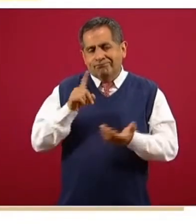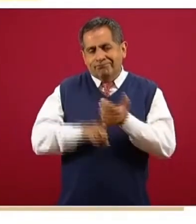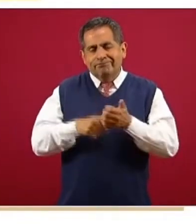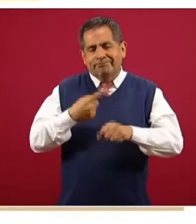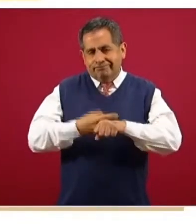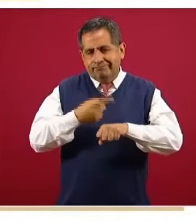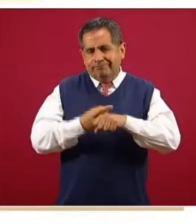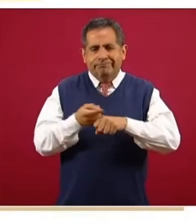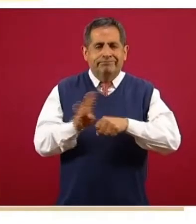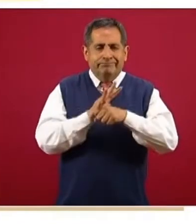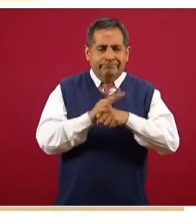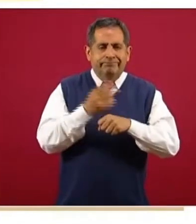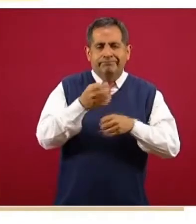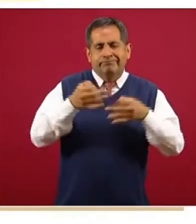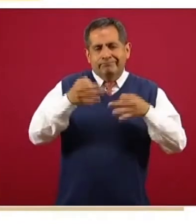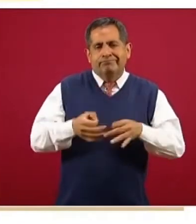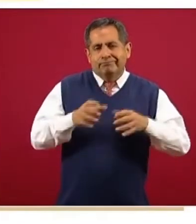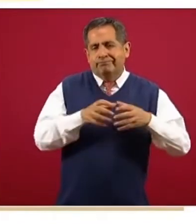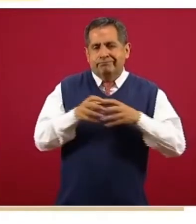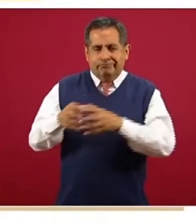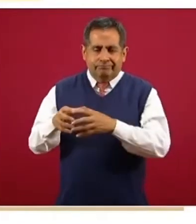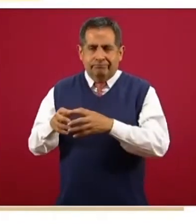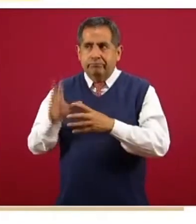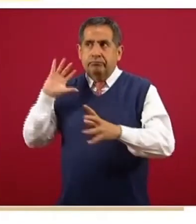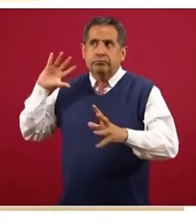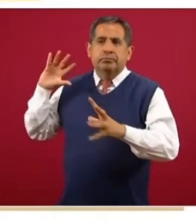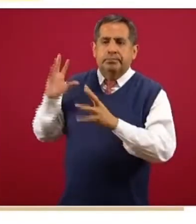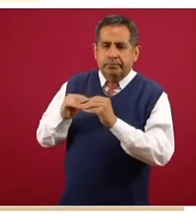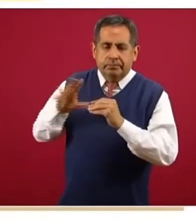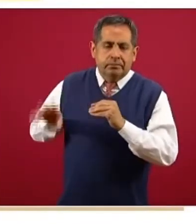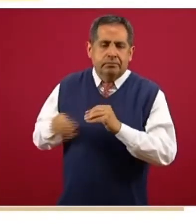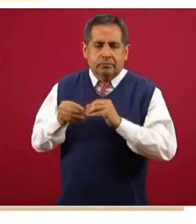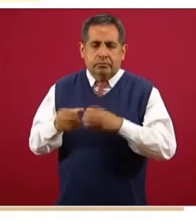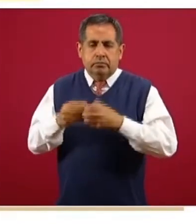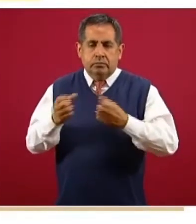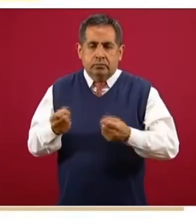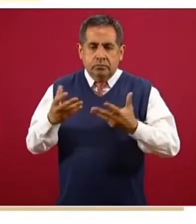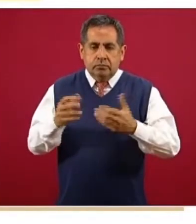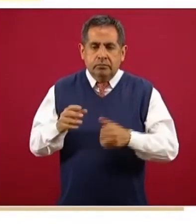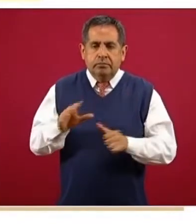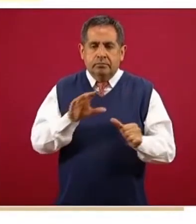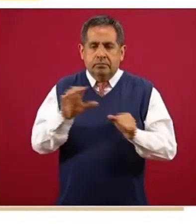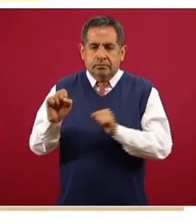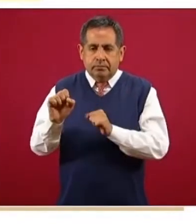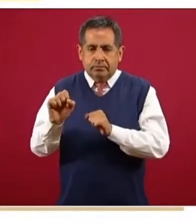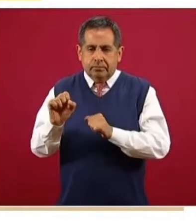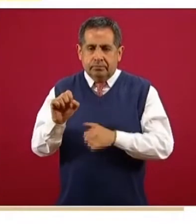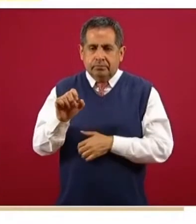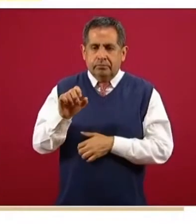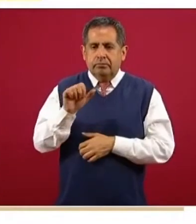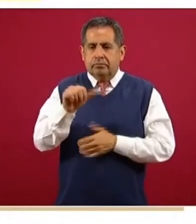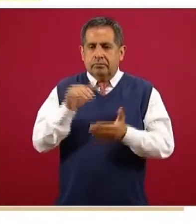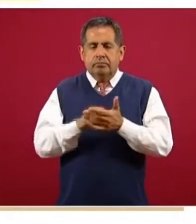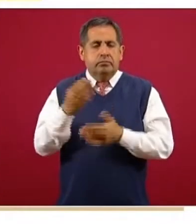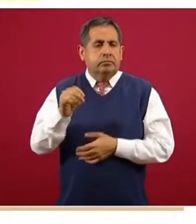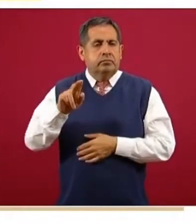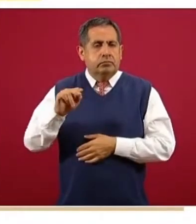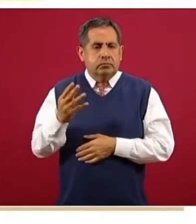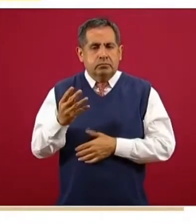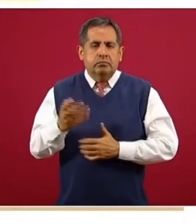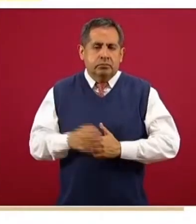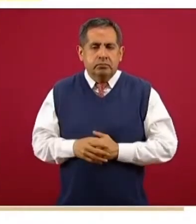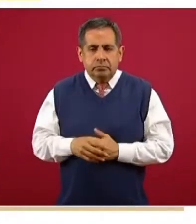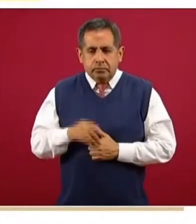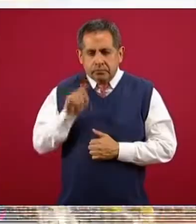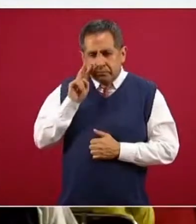prueba, entonces son los casos confirmados acumulados que tenemos hasta el momento y los vemos siempre representados en las barras de color café claro